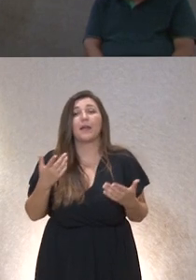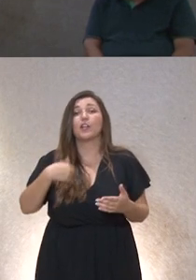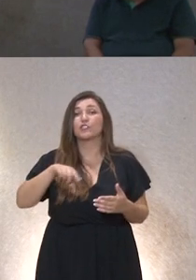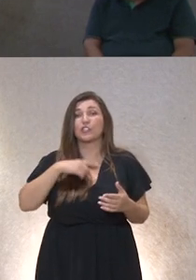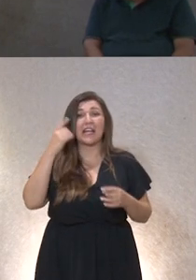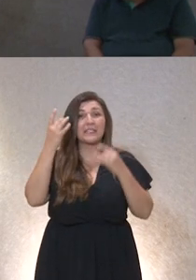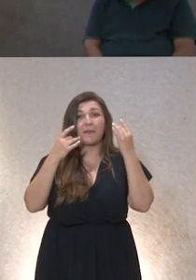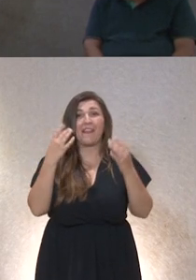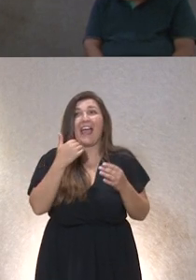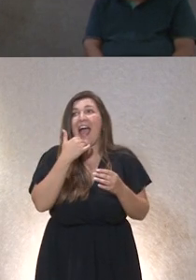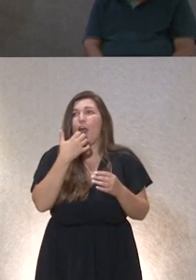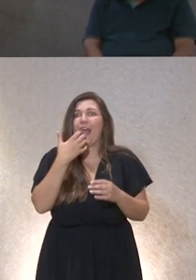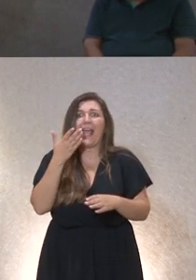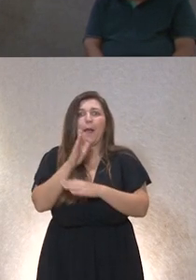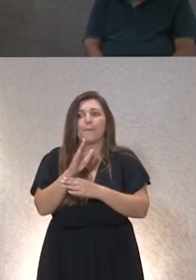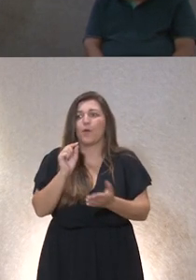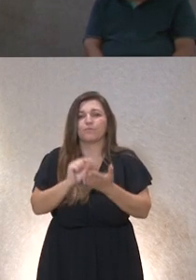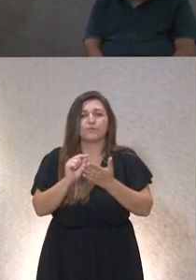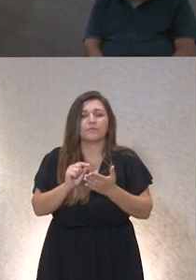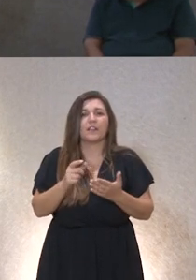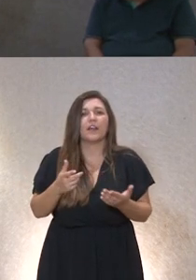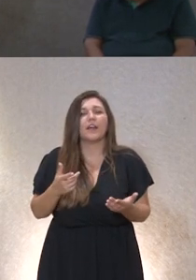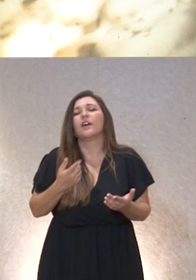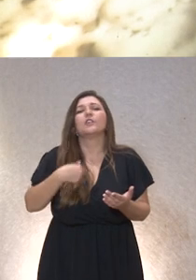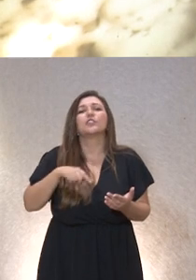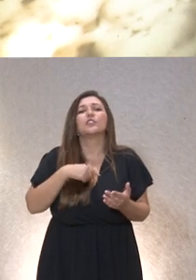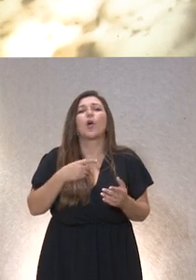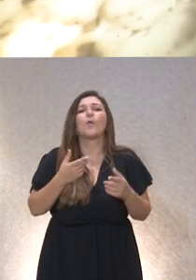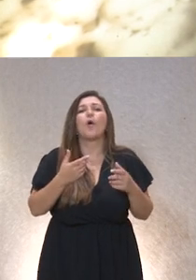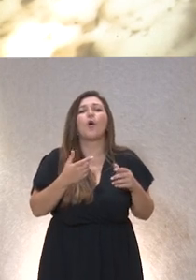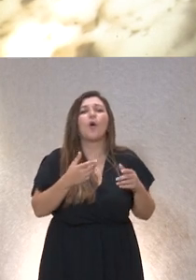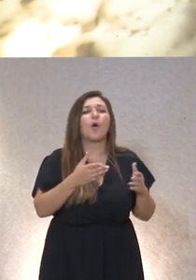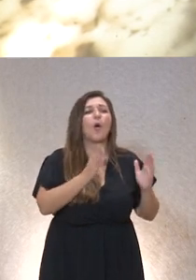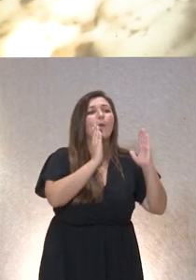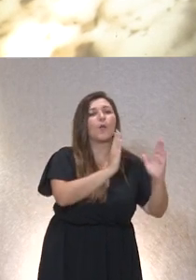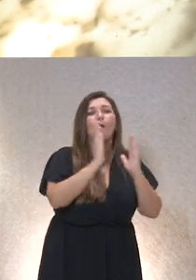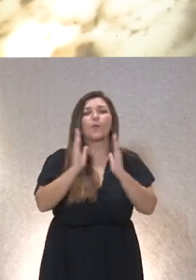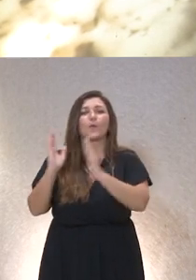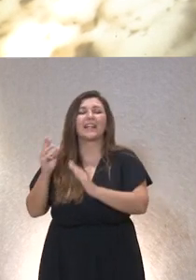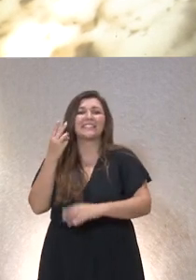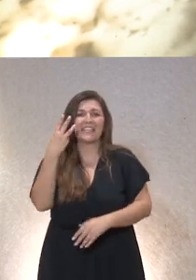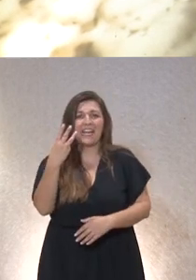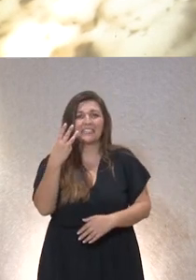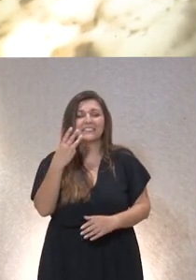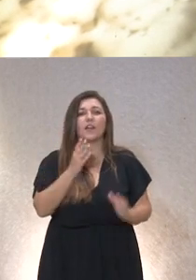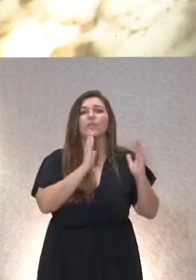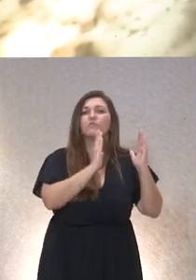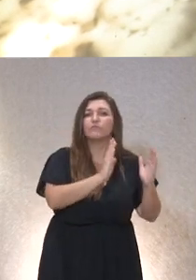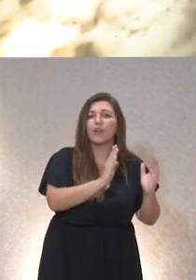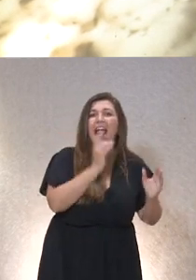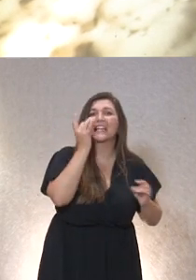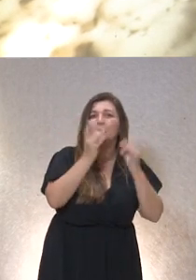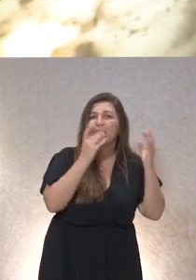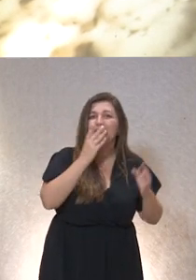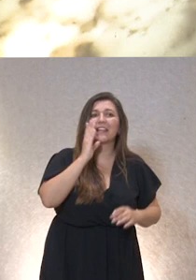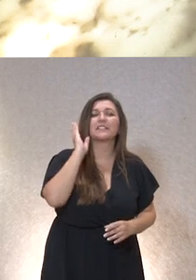además un ejemplo así rápido si me da tiempo pero sobre todo las dividimos como en tres bloques uno de ellos el primero de todos en actividades que podían tener un poquito más